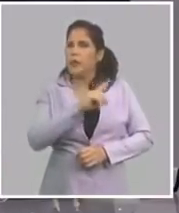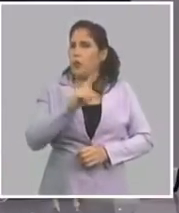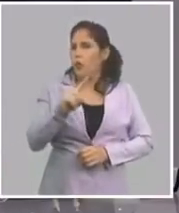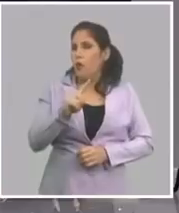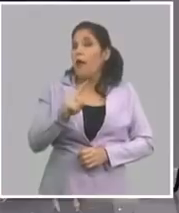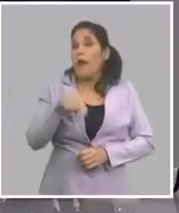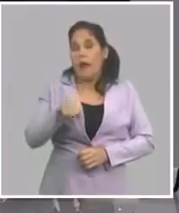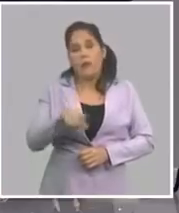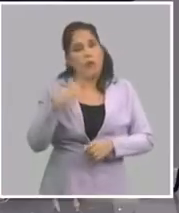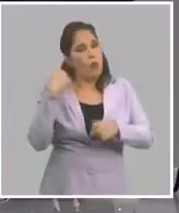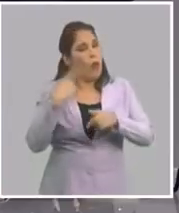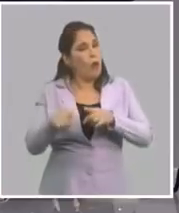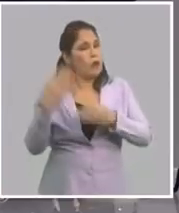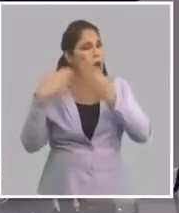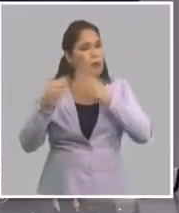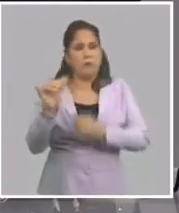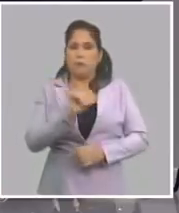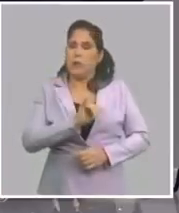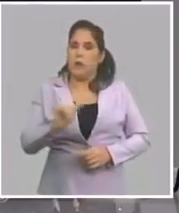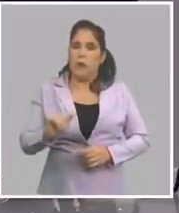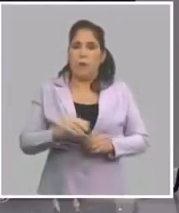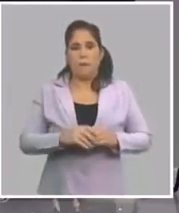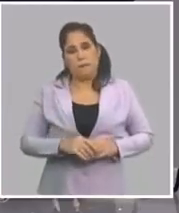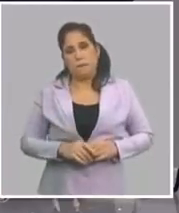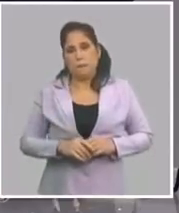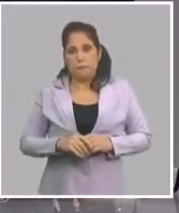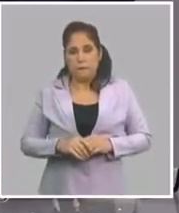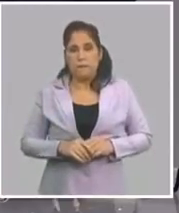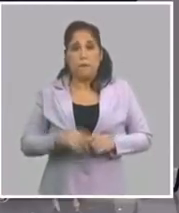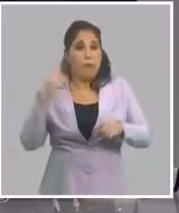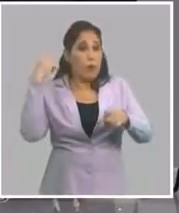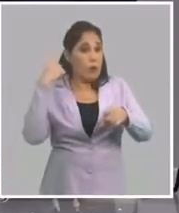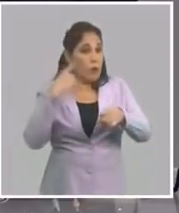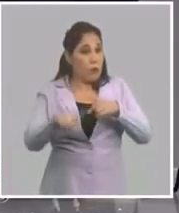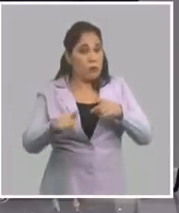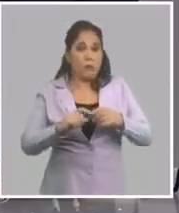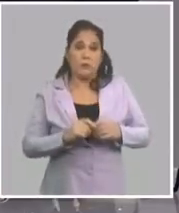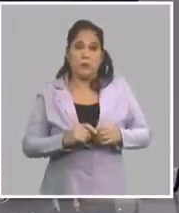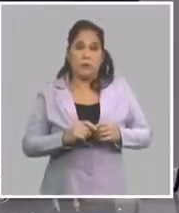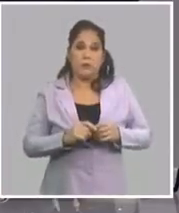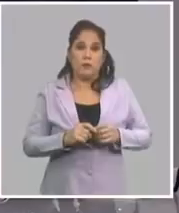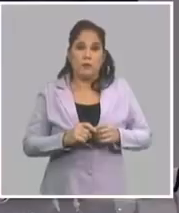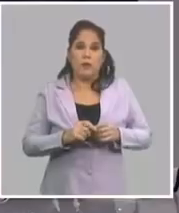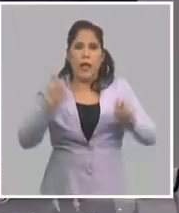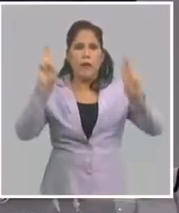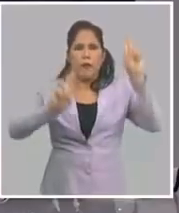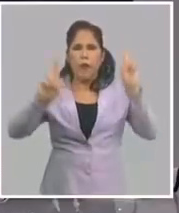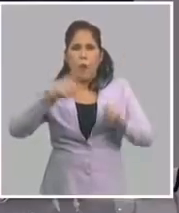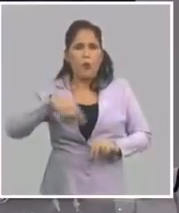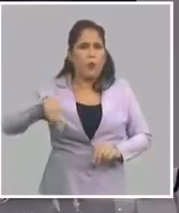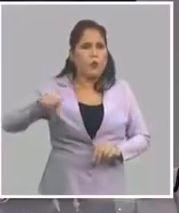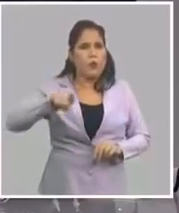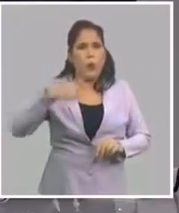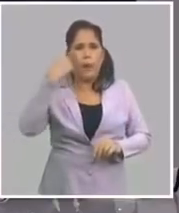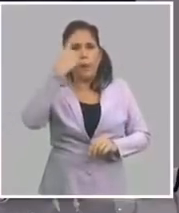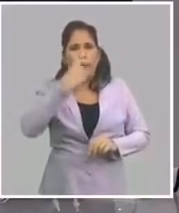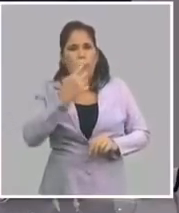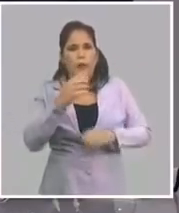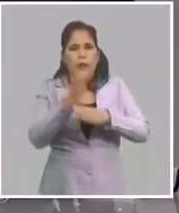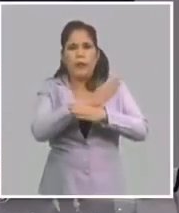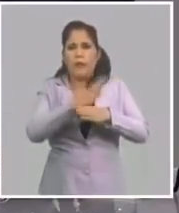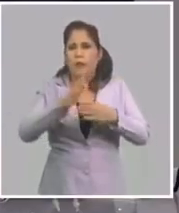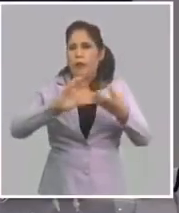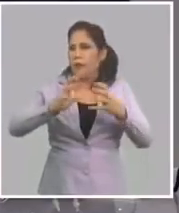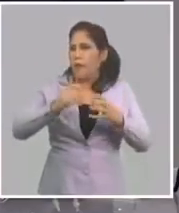pasado en otras ocasiones. Eso es por una parte. Por otra parte, hay un consenso muy grande entre los encuestadores de